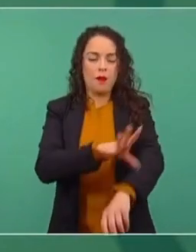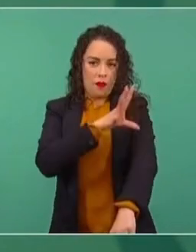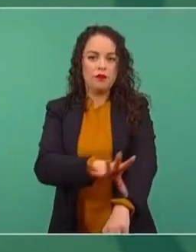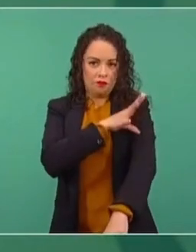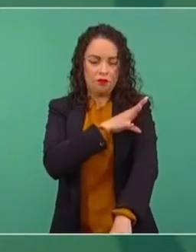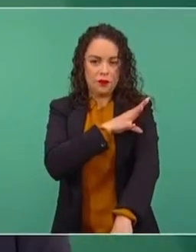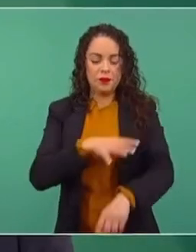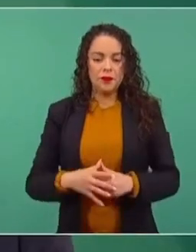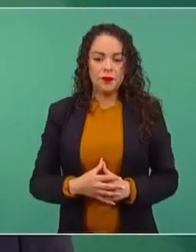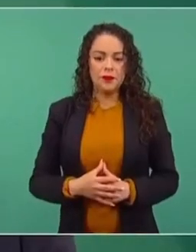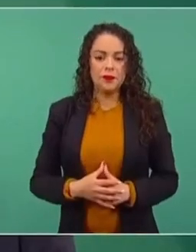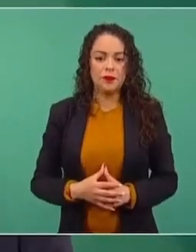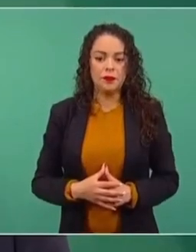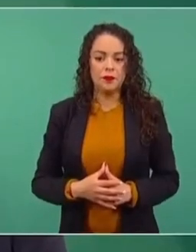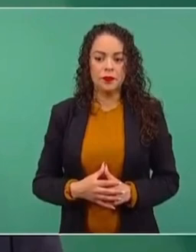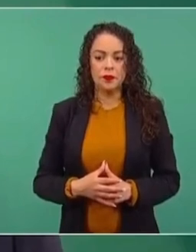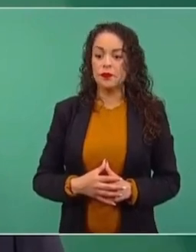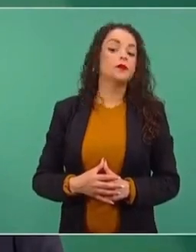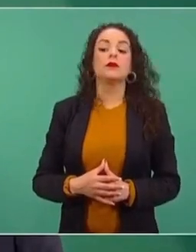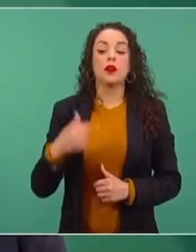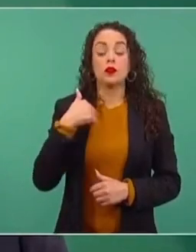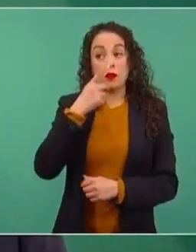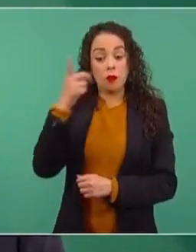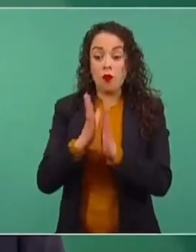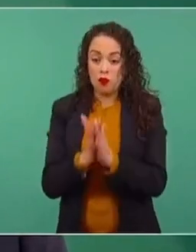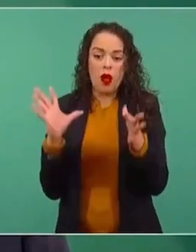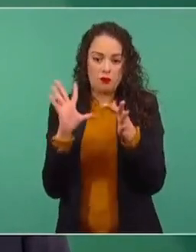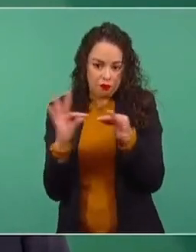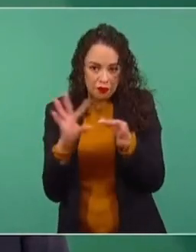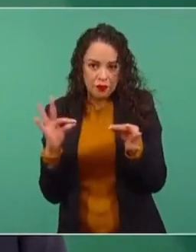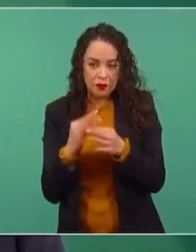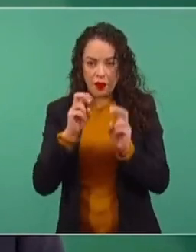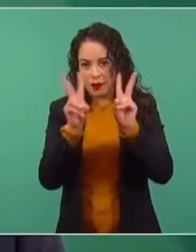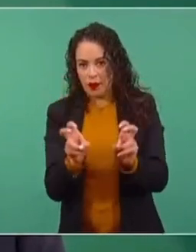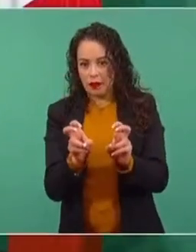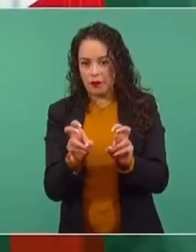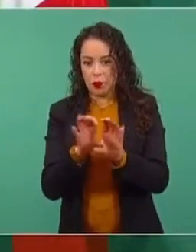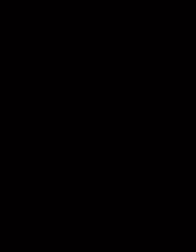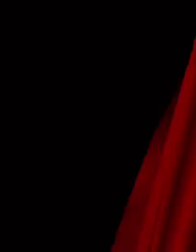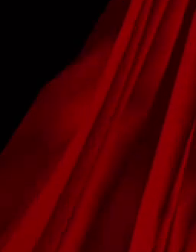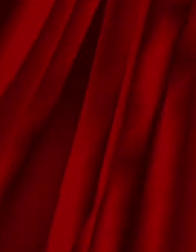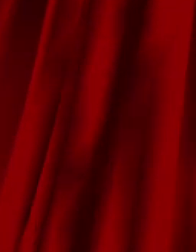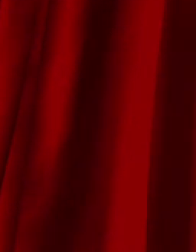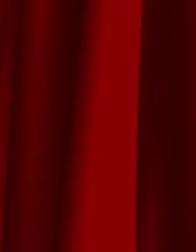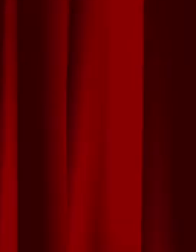que nos explique sobre este asunto, si te parece.